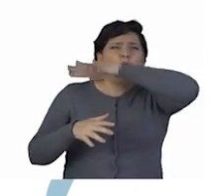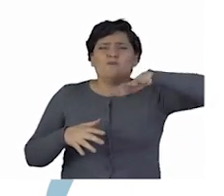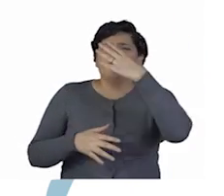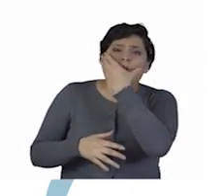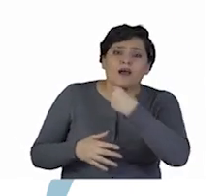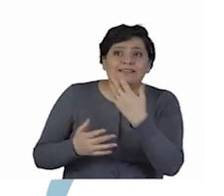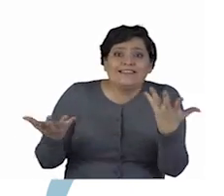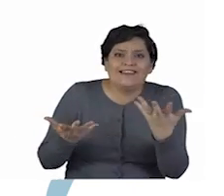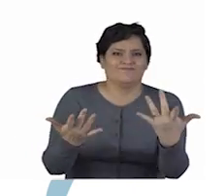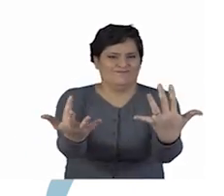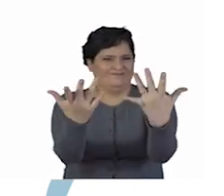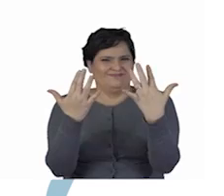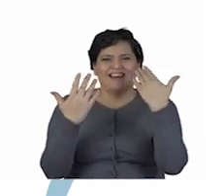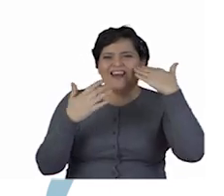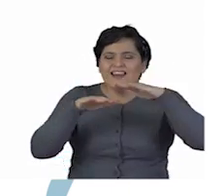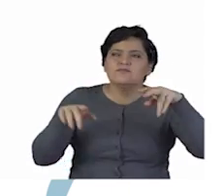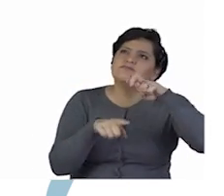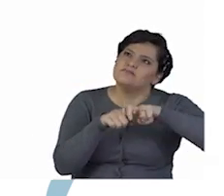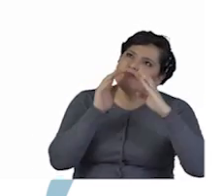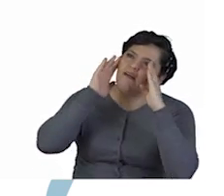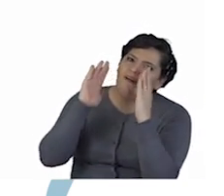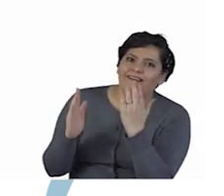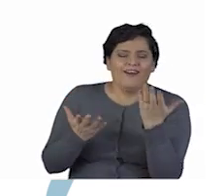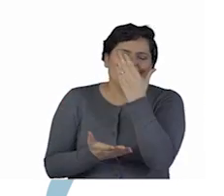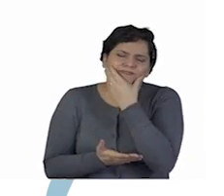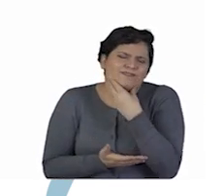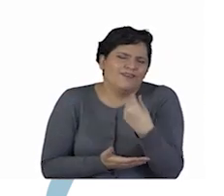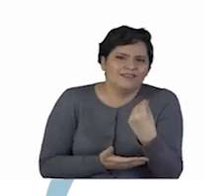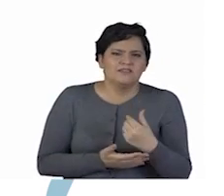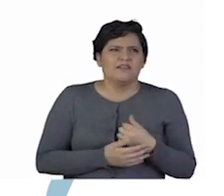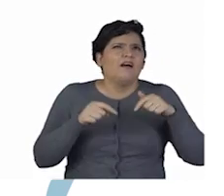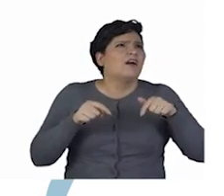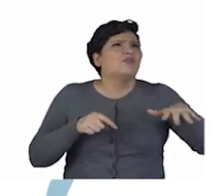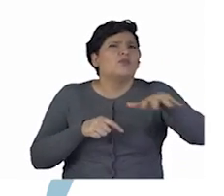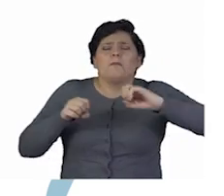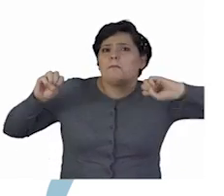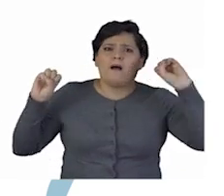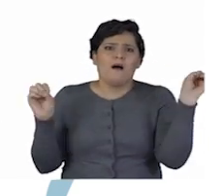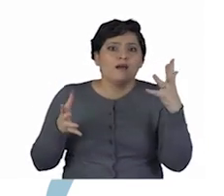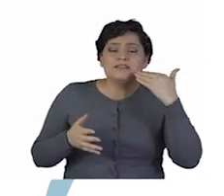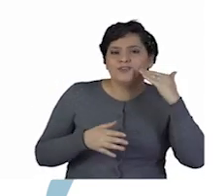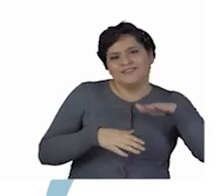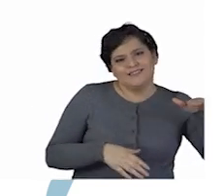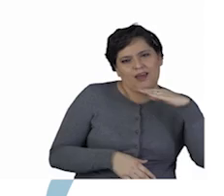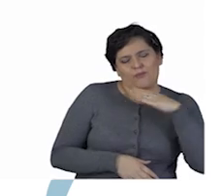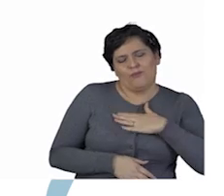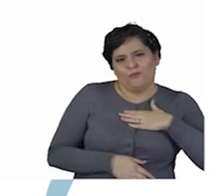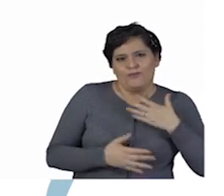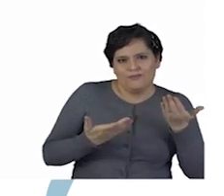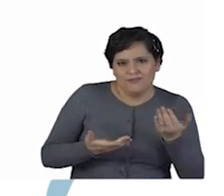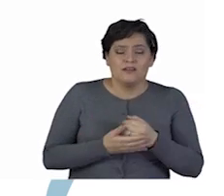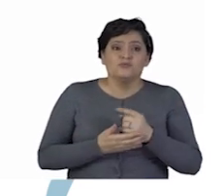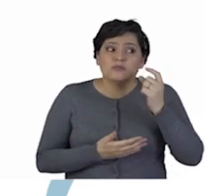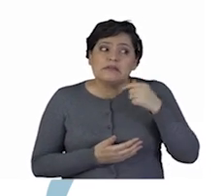más lindos son cuando vienen los niños de público. Es que acá todo es mágico y los niños también lo son.